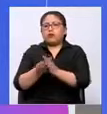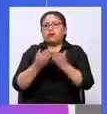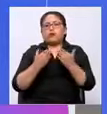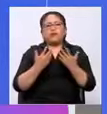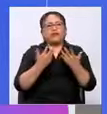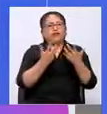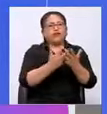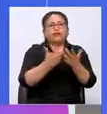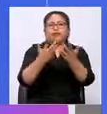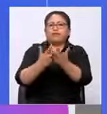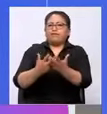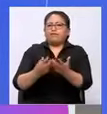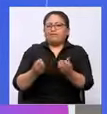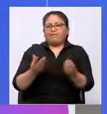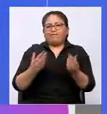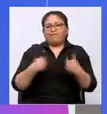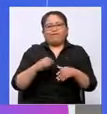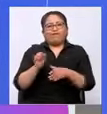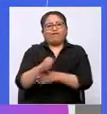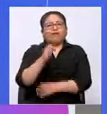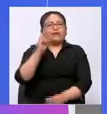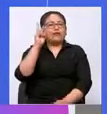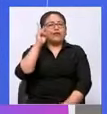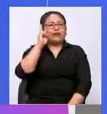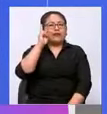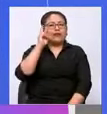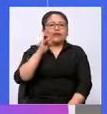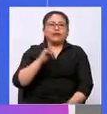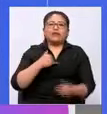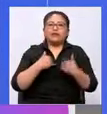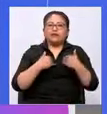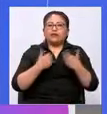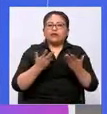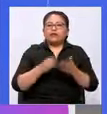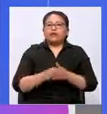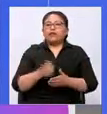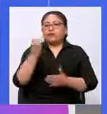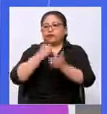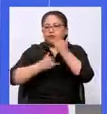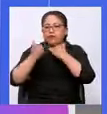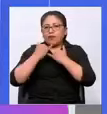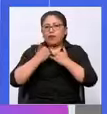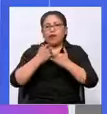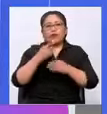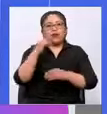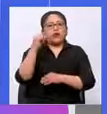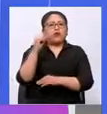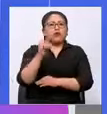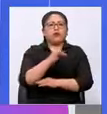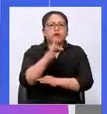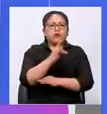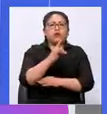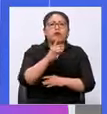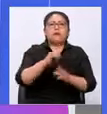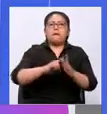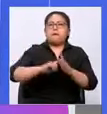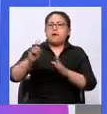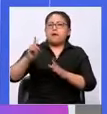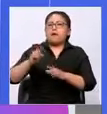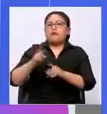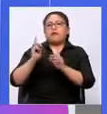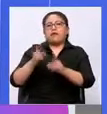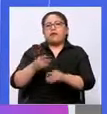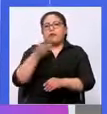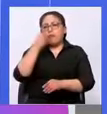y que ha forjado un golpe de Estado. Ya en funciones del gobierno, luego de cometido ese delito, ya en funciones del gobierno, han cometido los delitos más